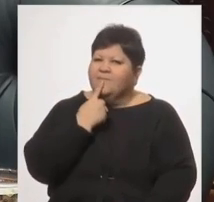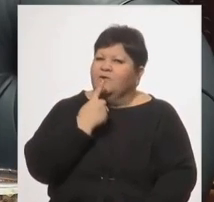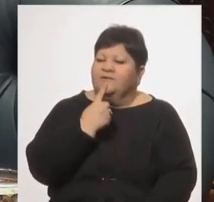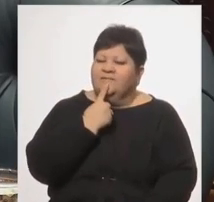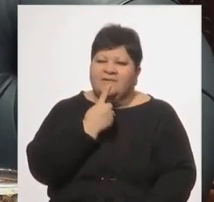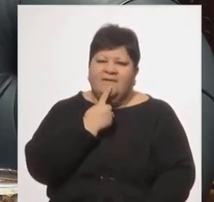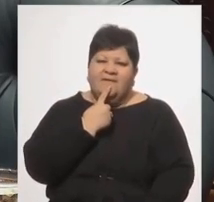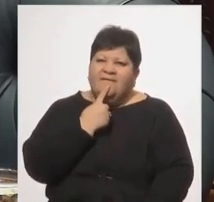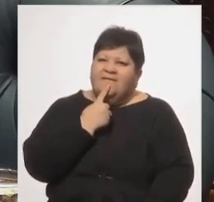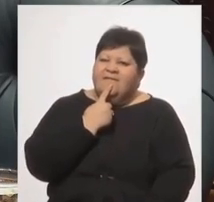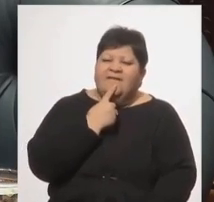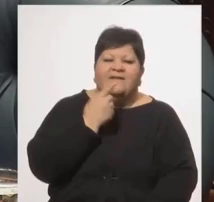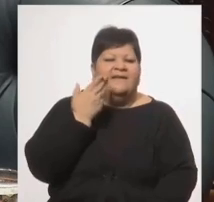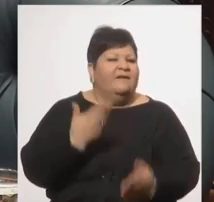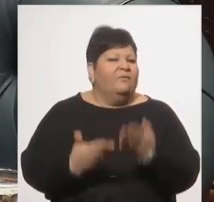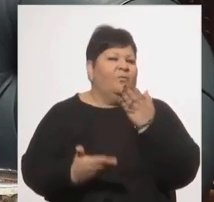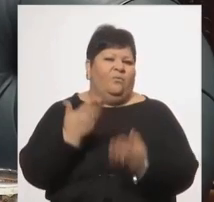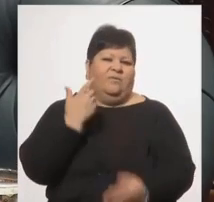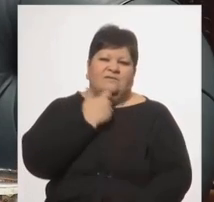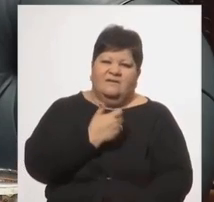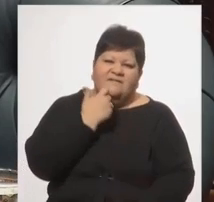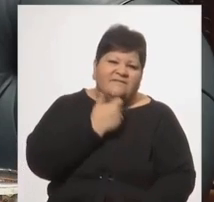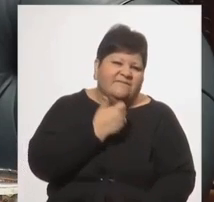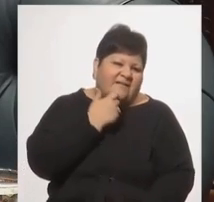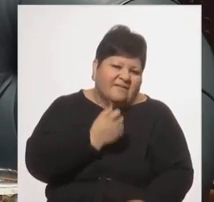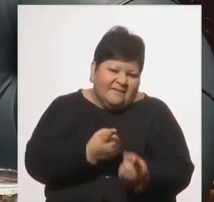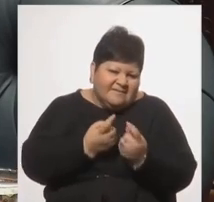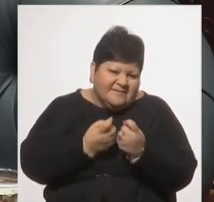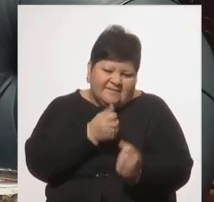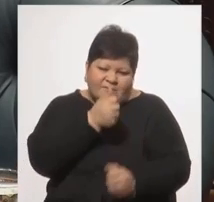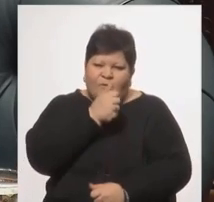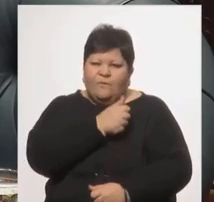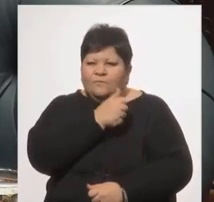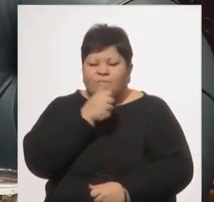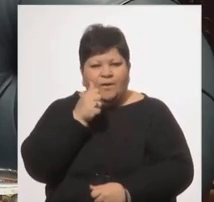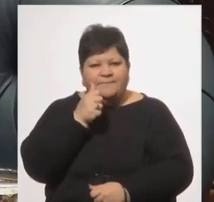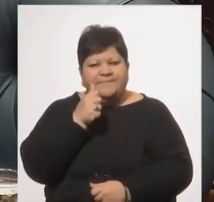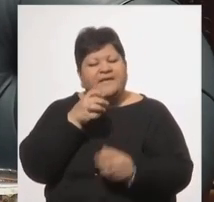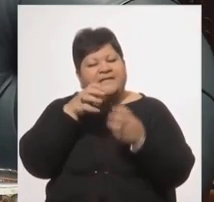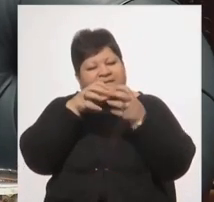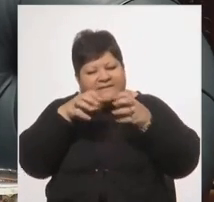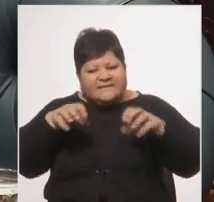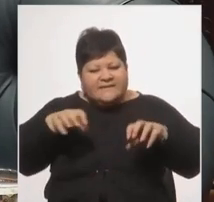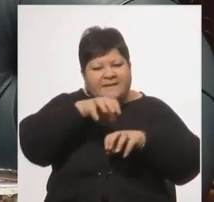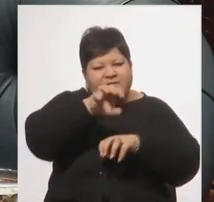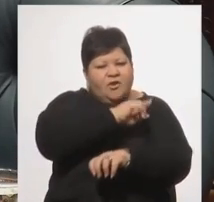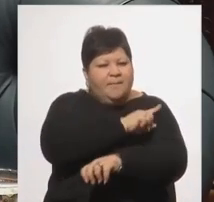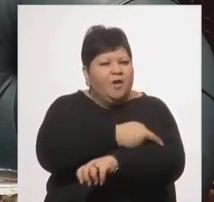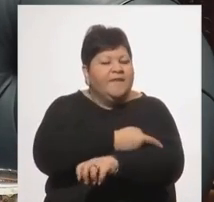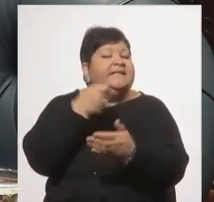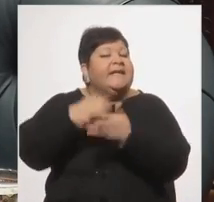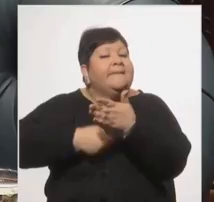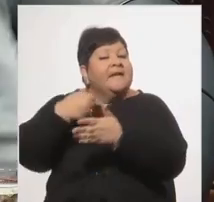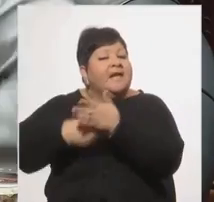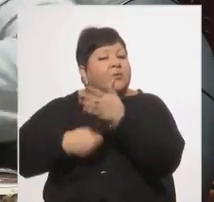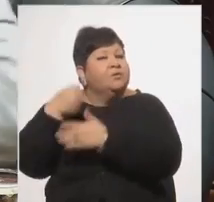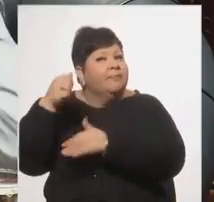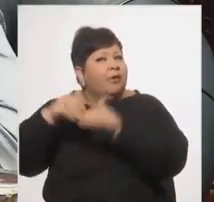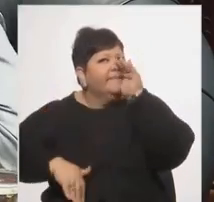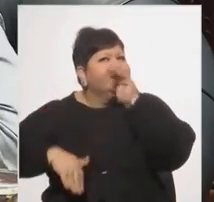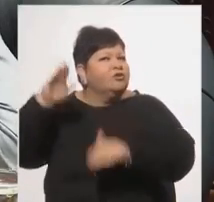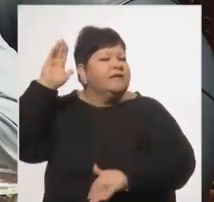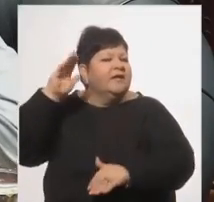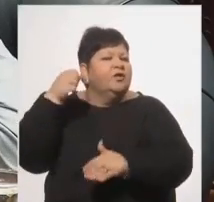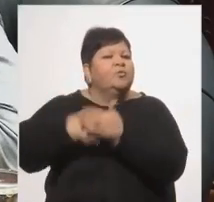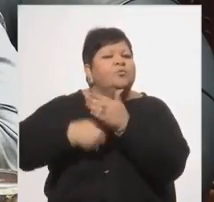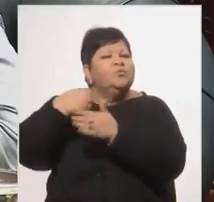La reivindicación de la perspectiva de la República, de la separación de poderes, pero sobre todo de la lucha por las mayorías. Y que luchar por las